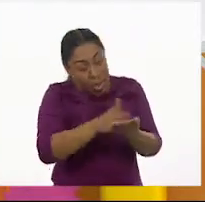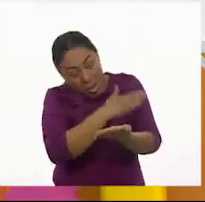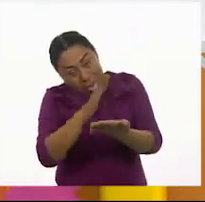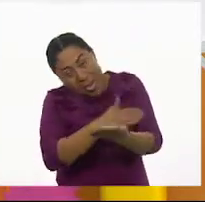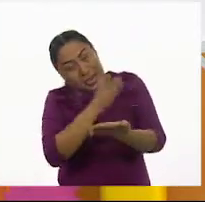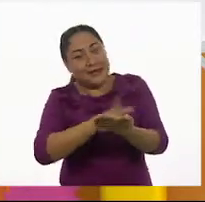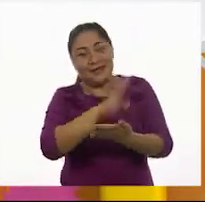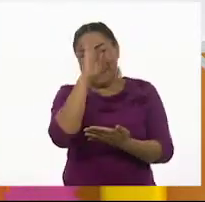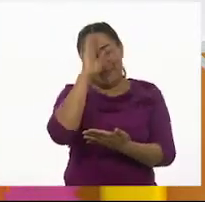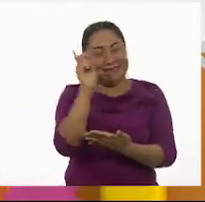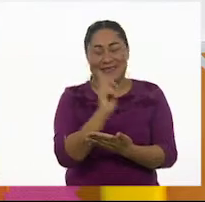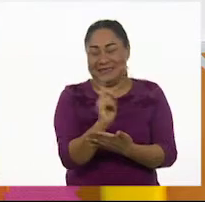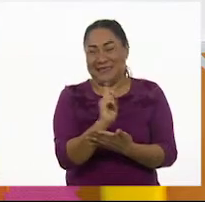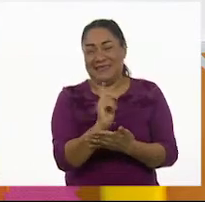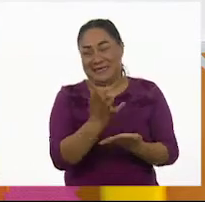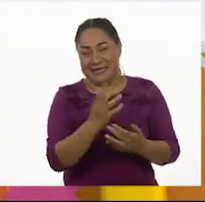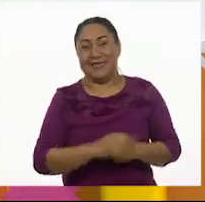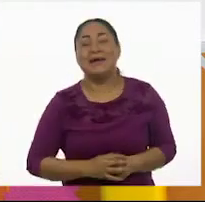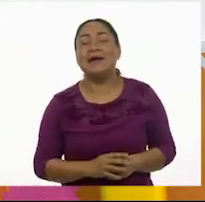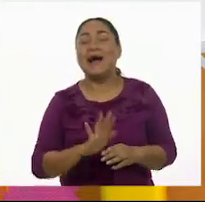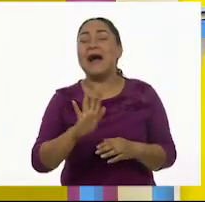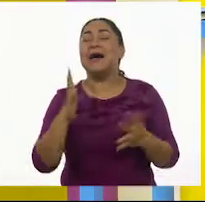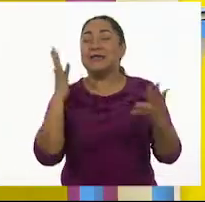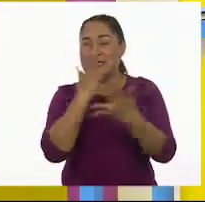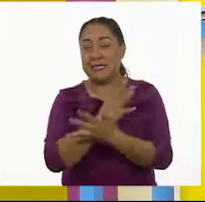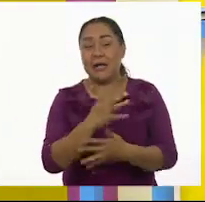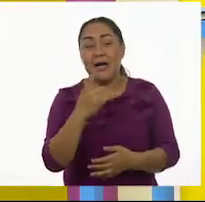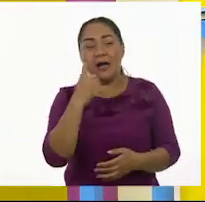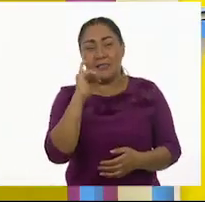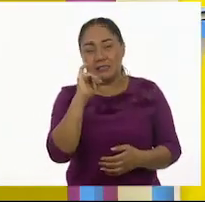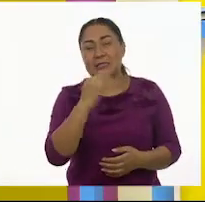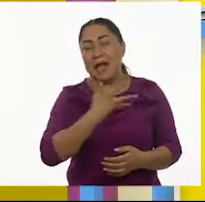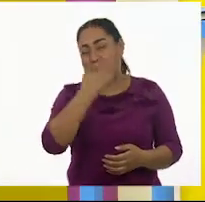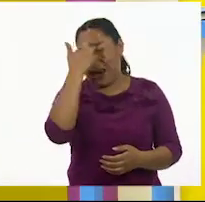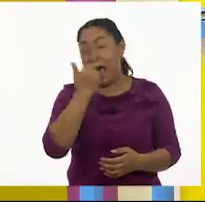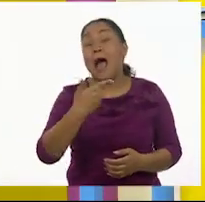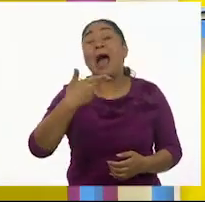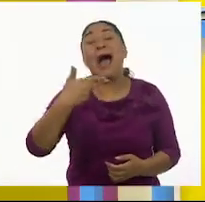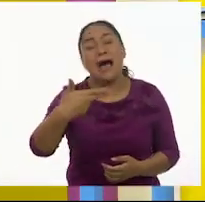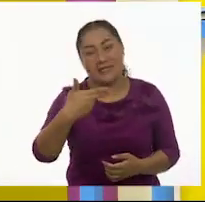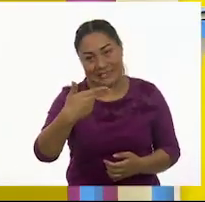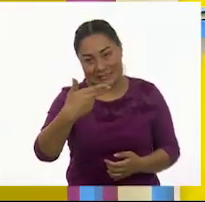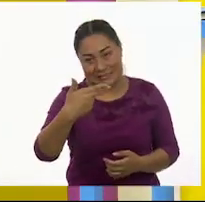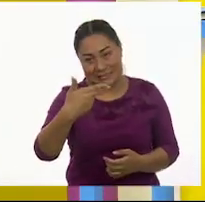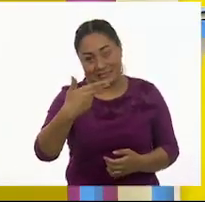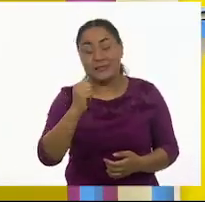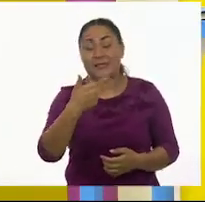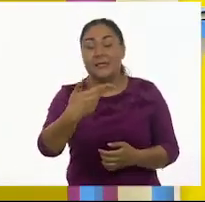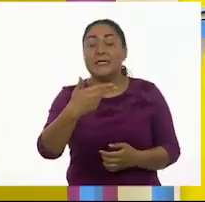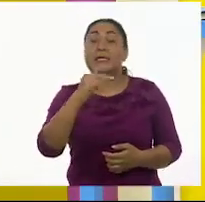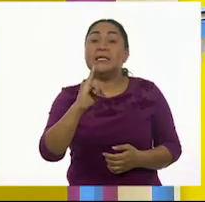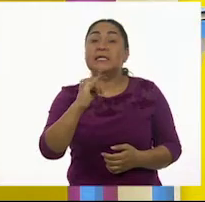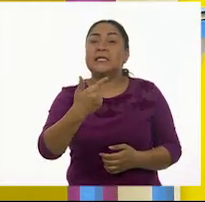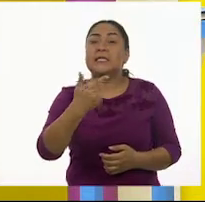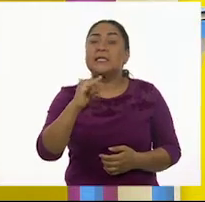más adelante. Bien, ya se encontró el siguiente. A H, H, aquí está. Higiene.